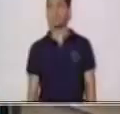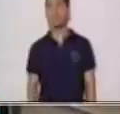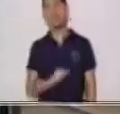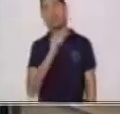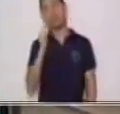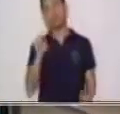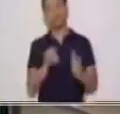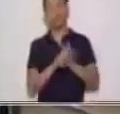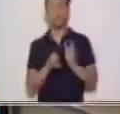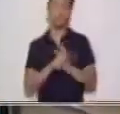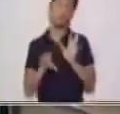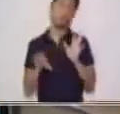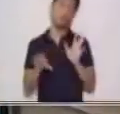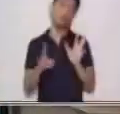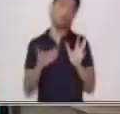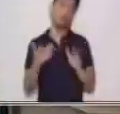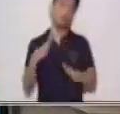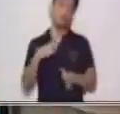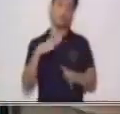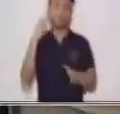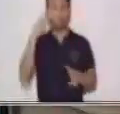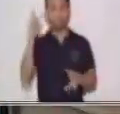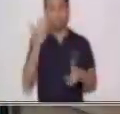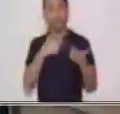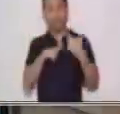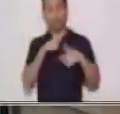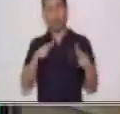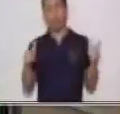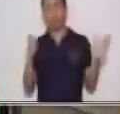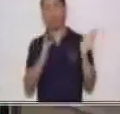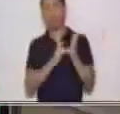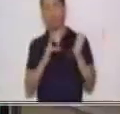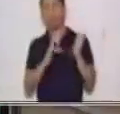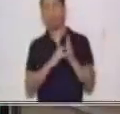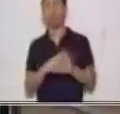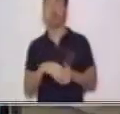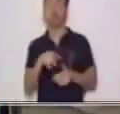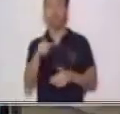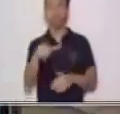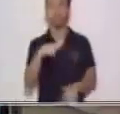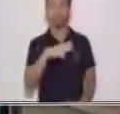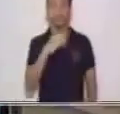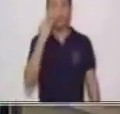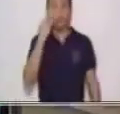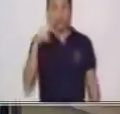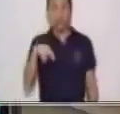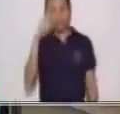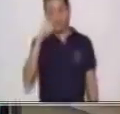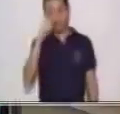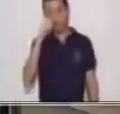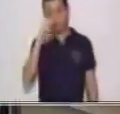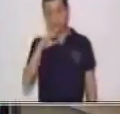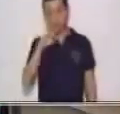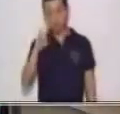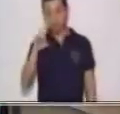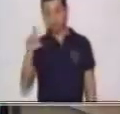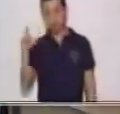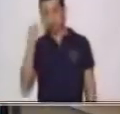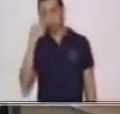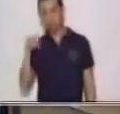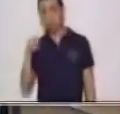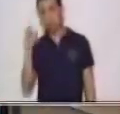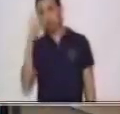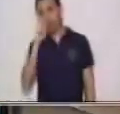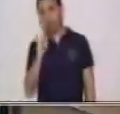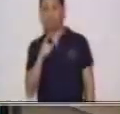técnico o científico? Muy bien, en las instrucciones o en revistas, si son determinadas de ciencia